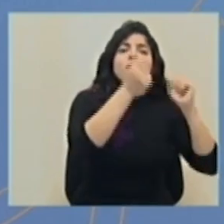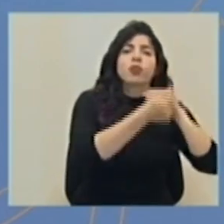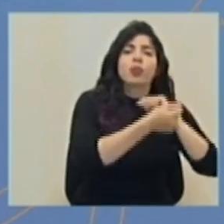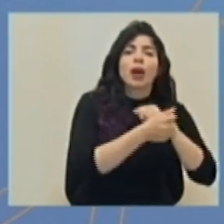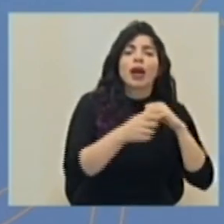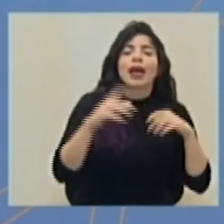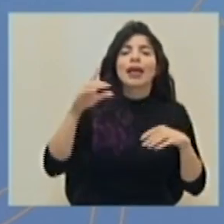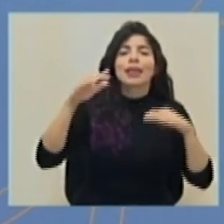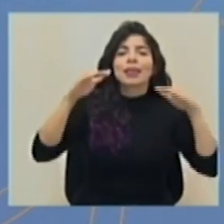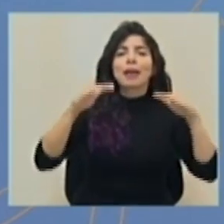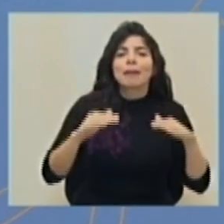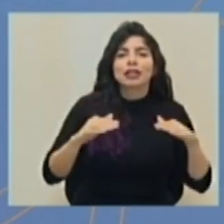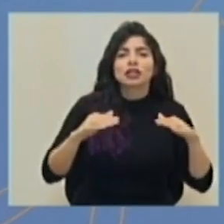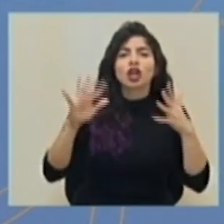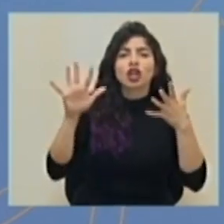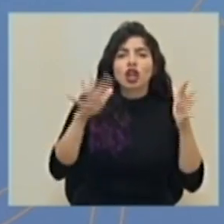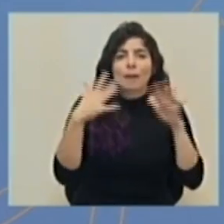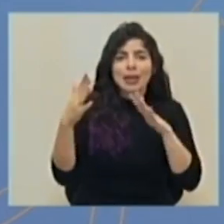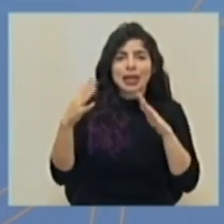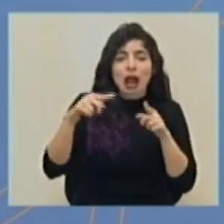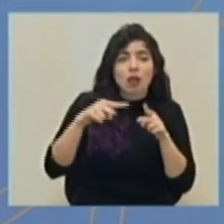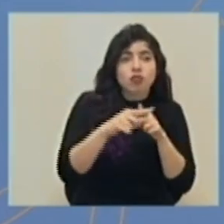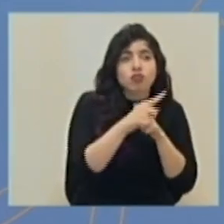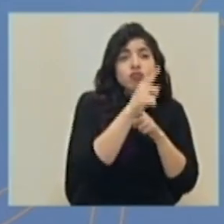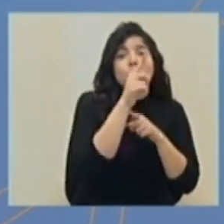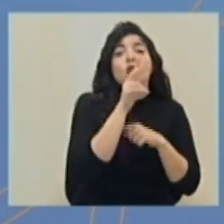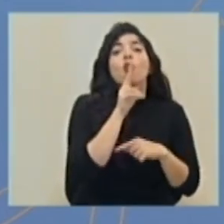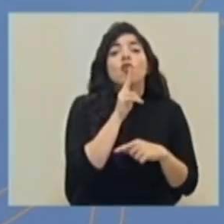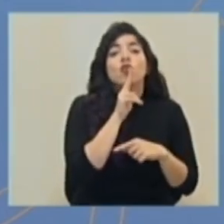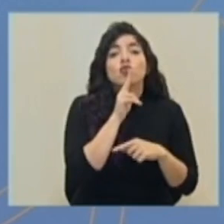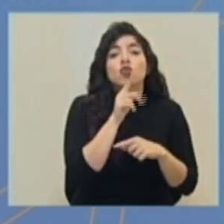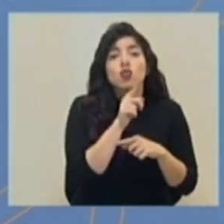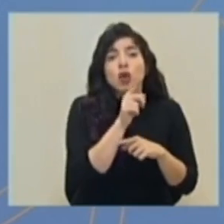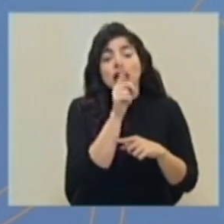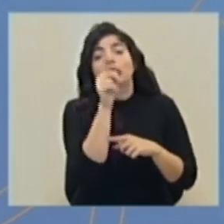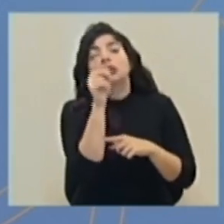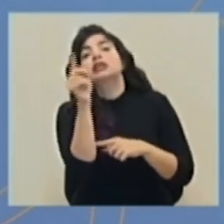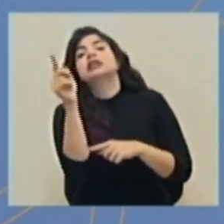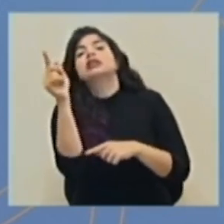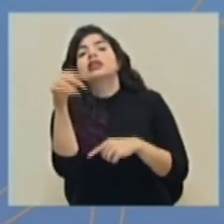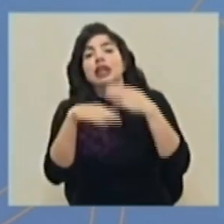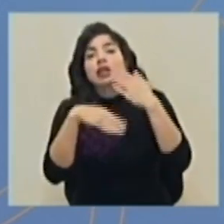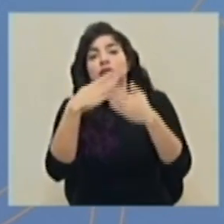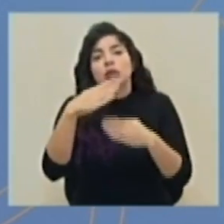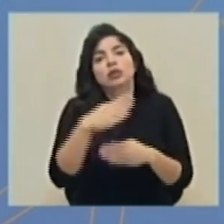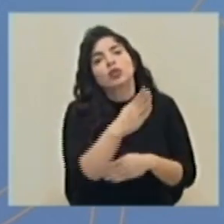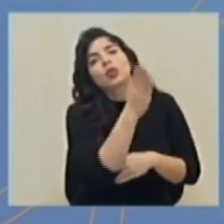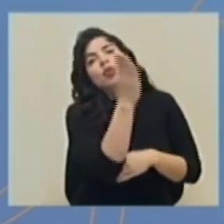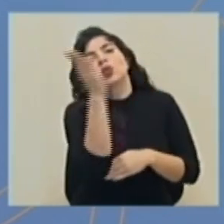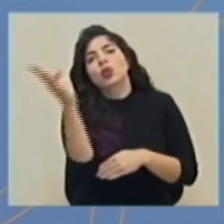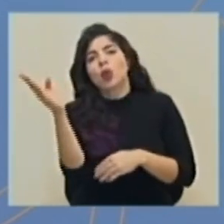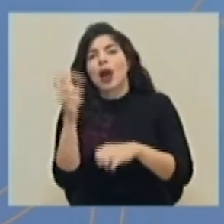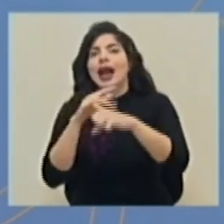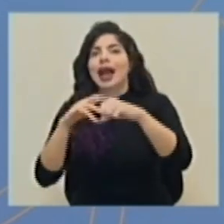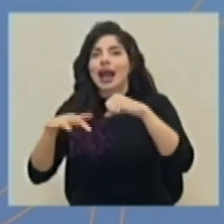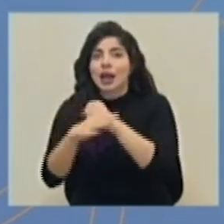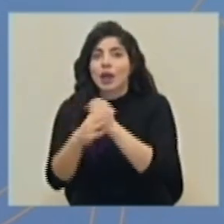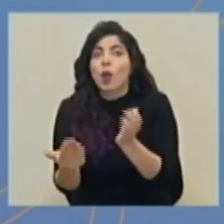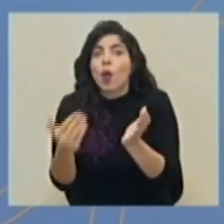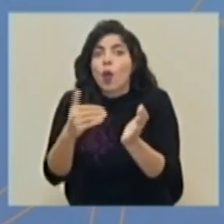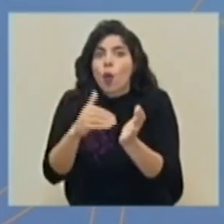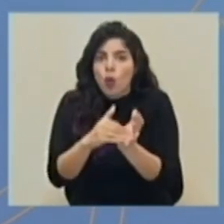Honduras y se está previendo que salga el mar Caribe de nuevo y muy probablemente se enrumbe hacia la parte